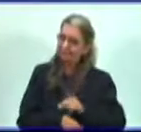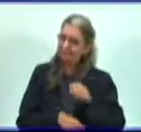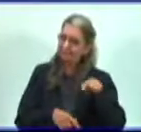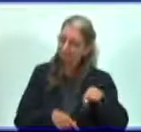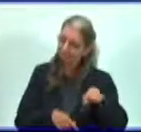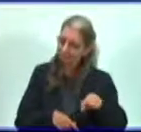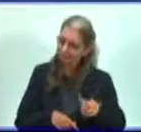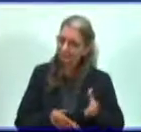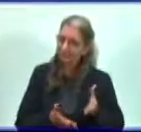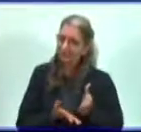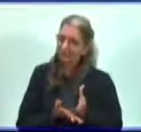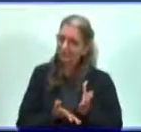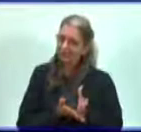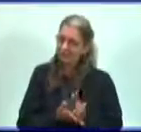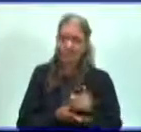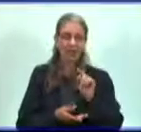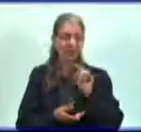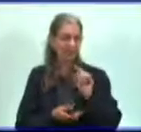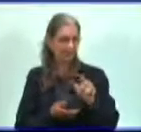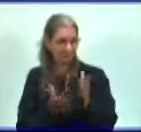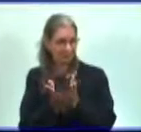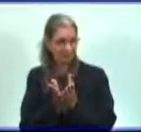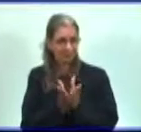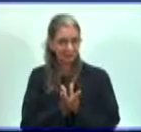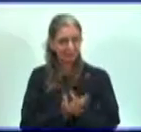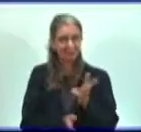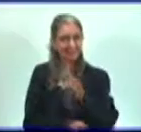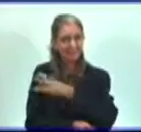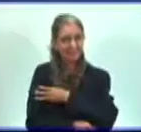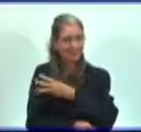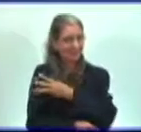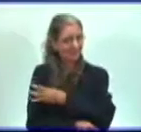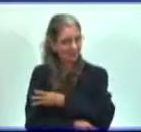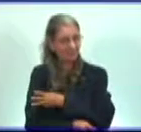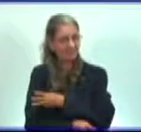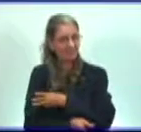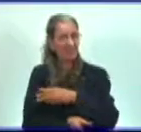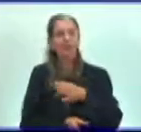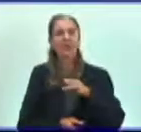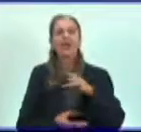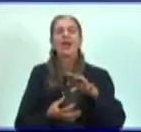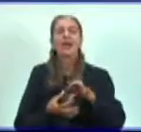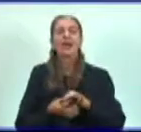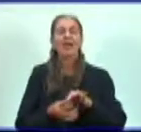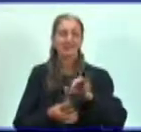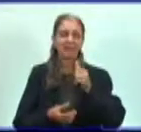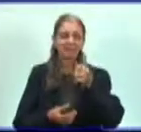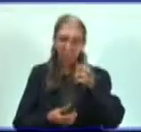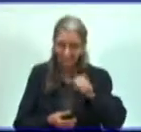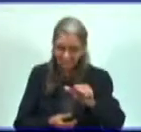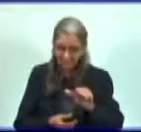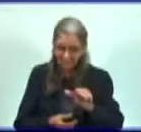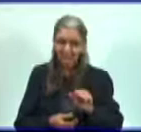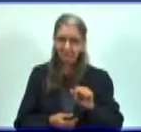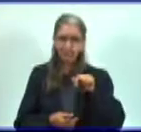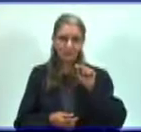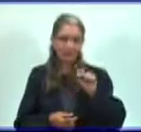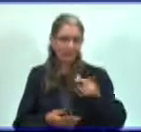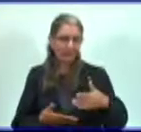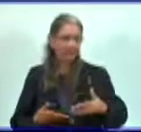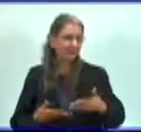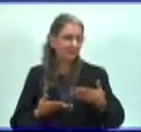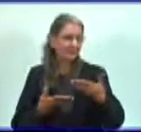dirigido a ti, estudiante de preuniversitario grado décimo, vas a estar recibiendo